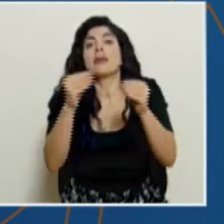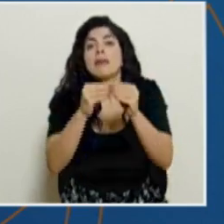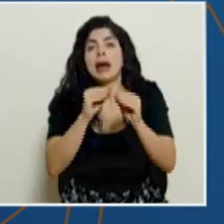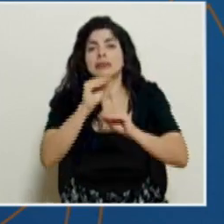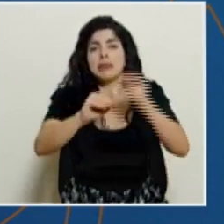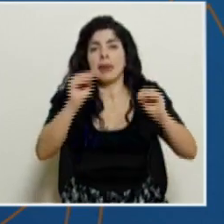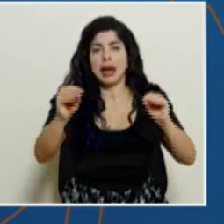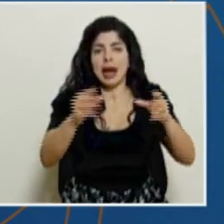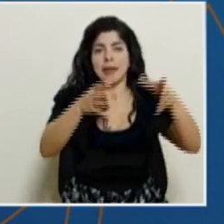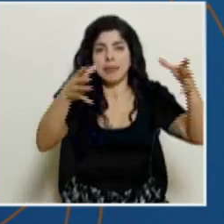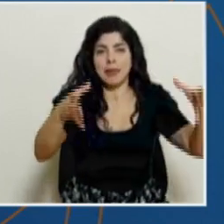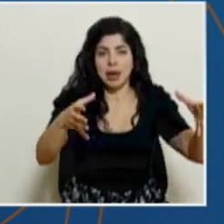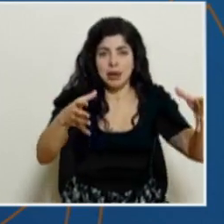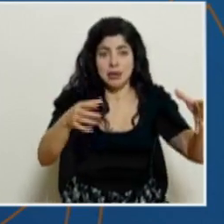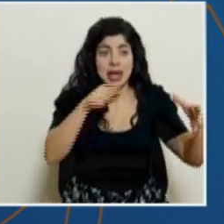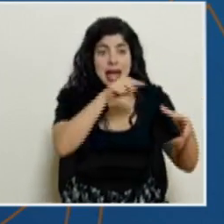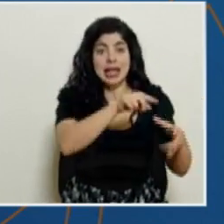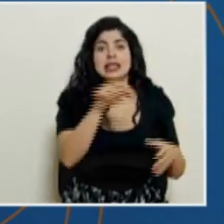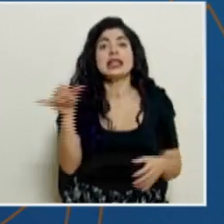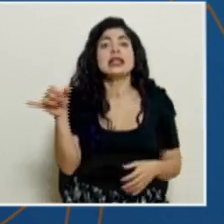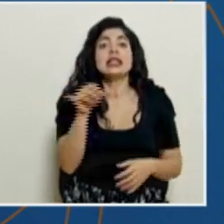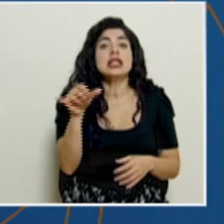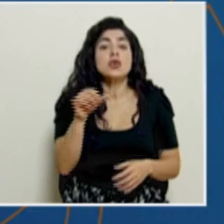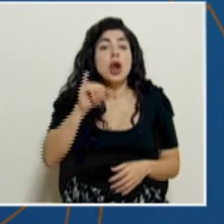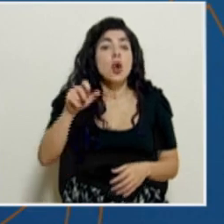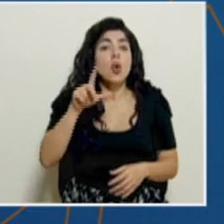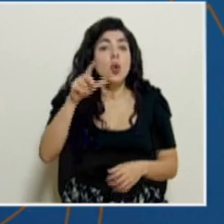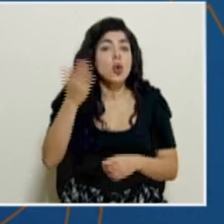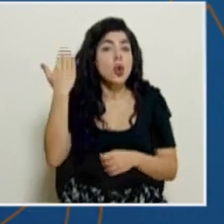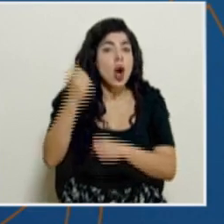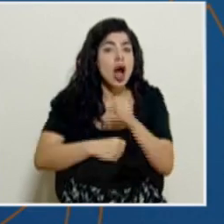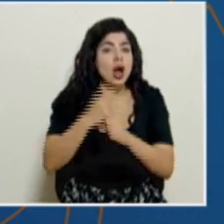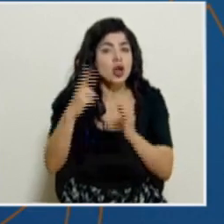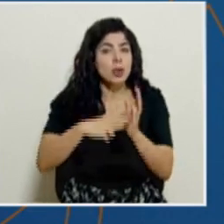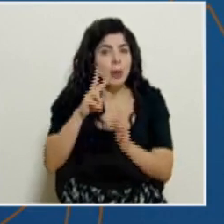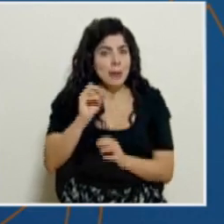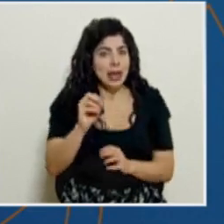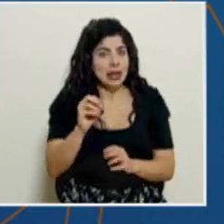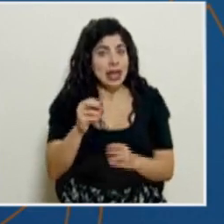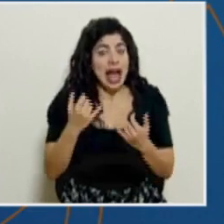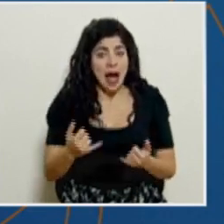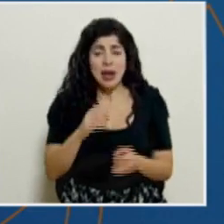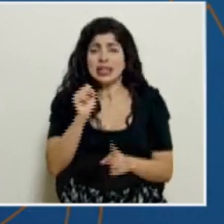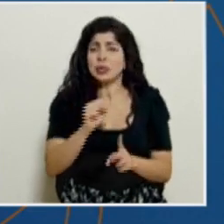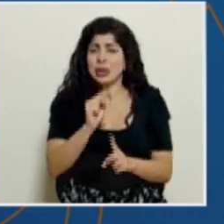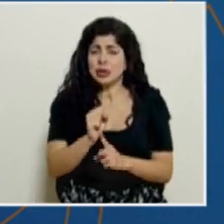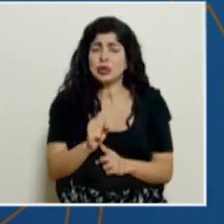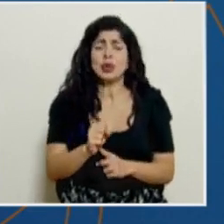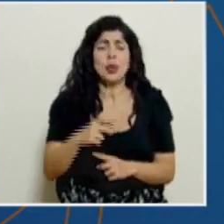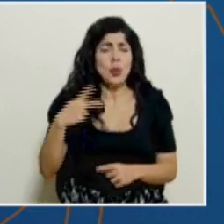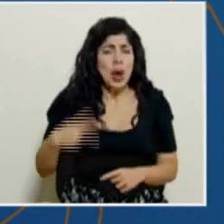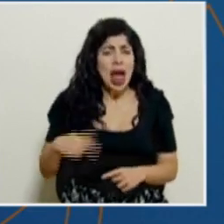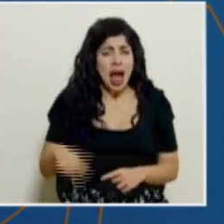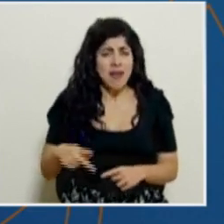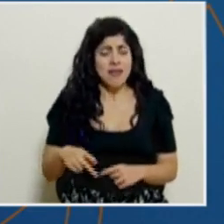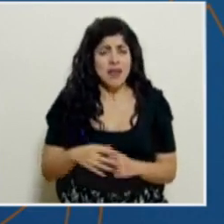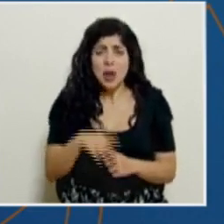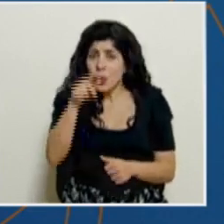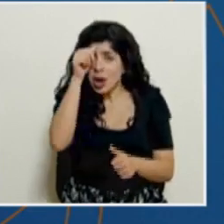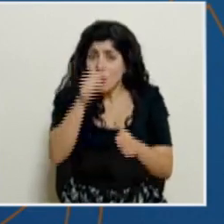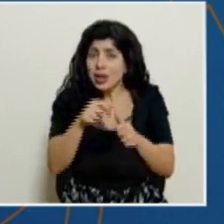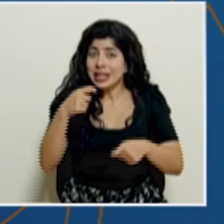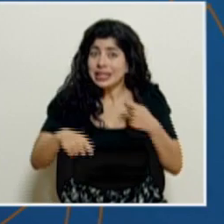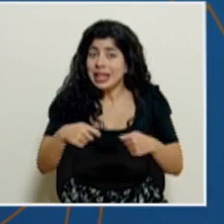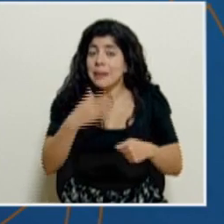nivel alcanzado corresponde al mismo que se tenía en julio del 2020. Así de grave es la situación. Ustedes recordarán que en